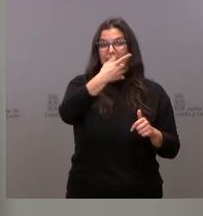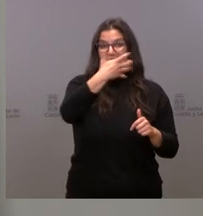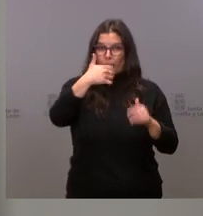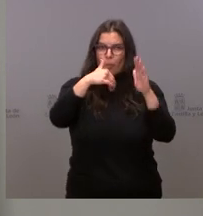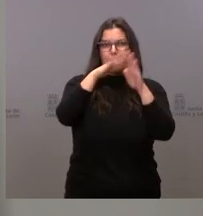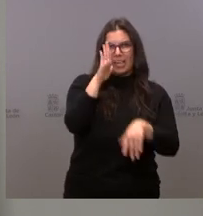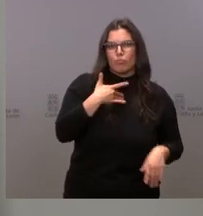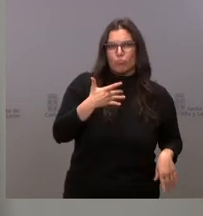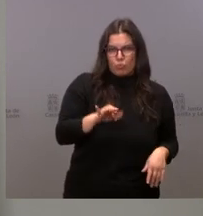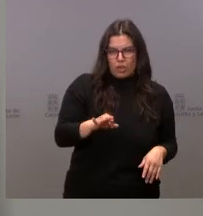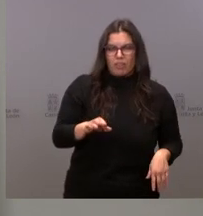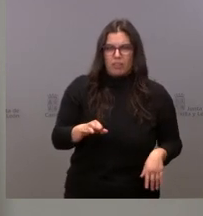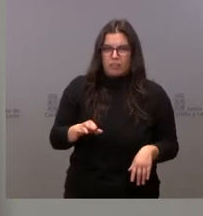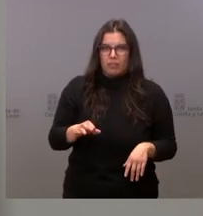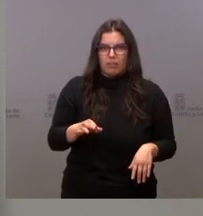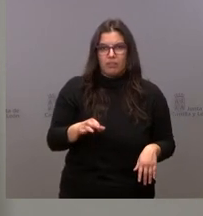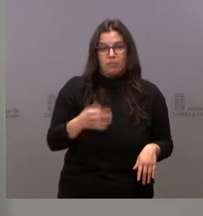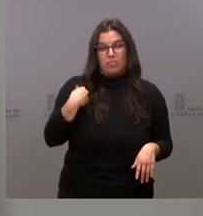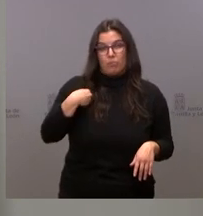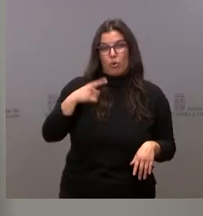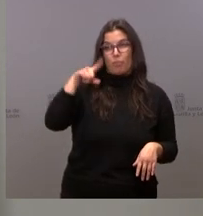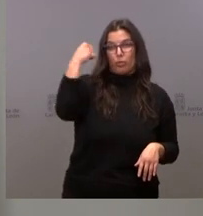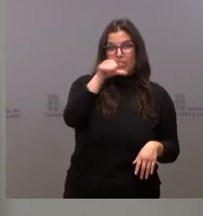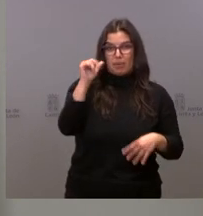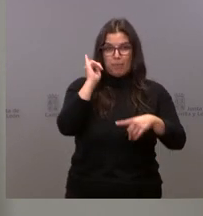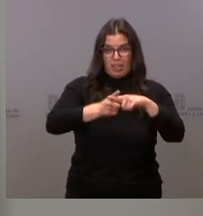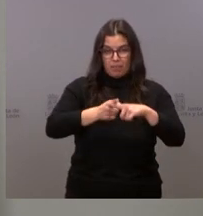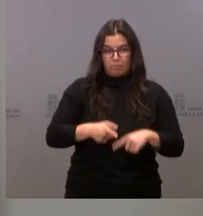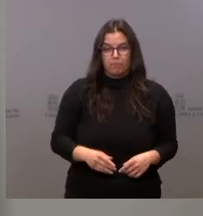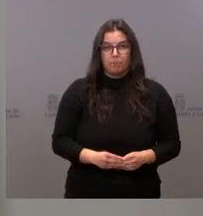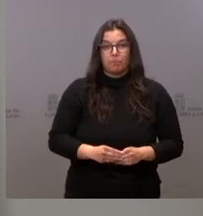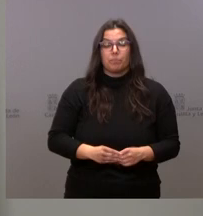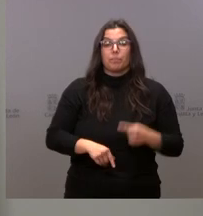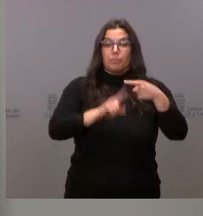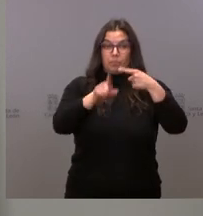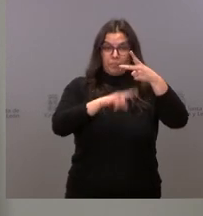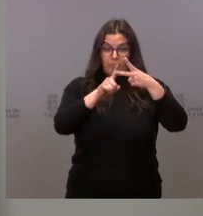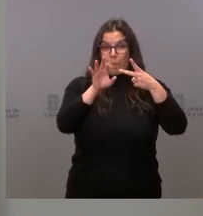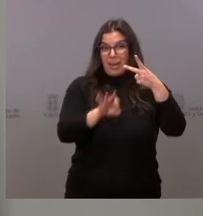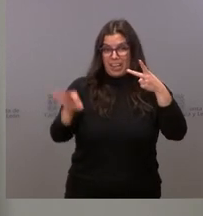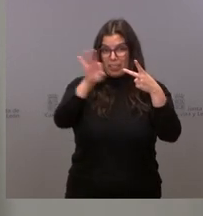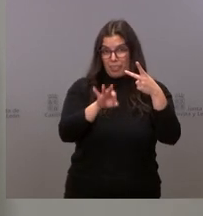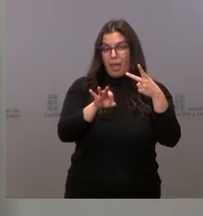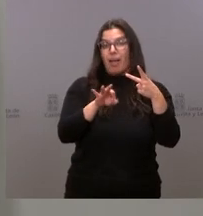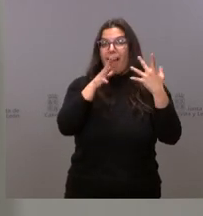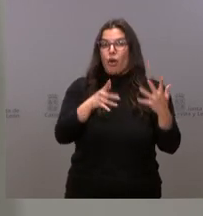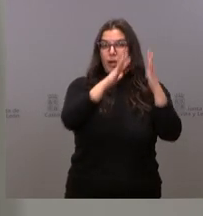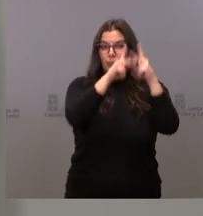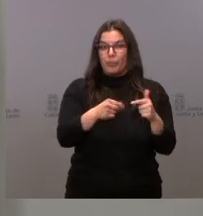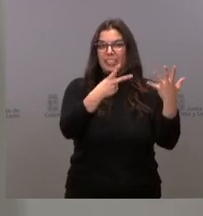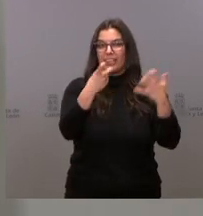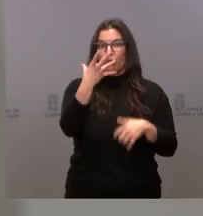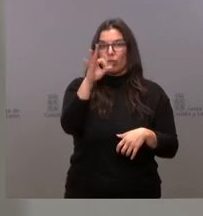a mediados de la próxima semana. La siguiente provincia es Palencia, con una incidencia actual de 750